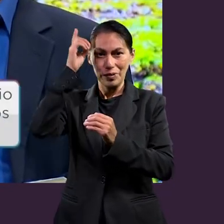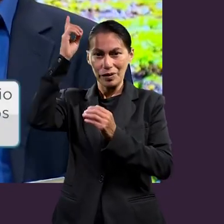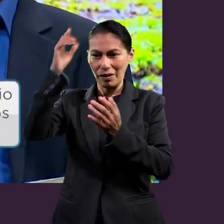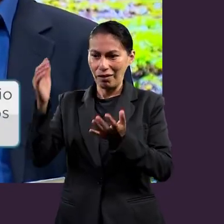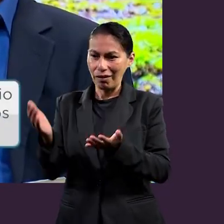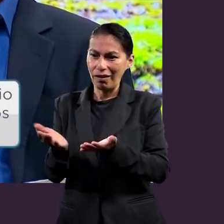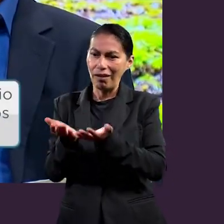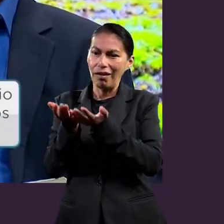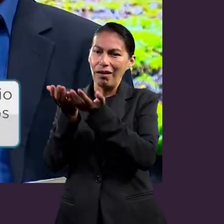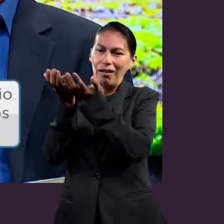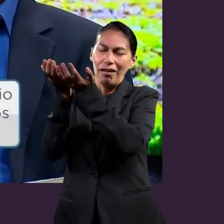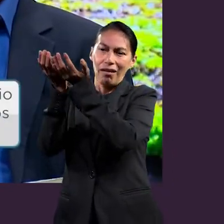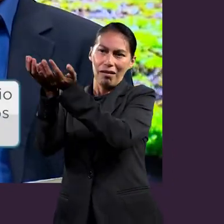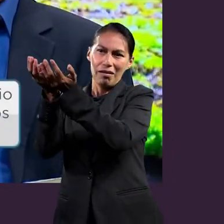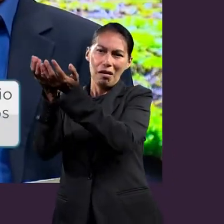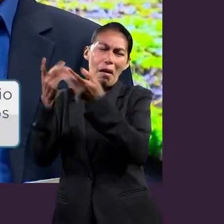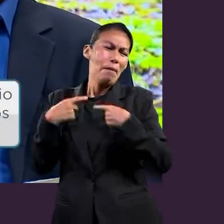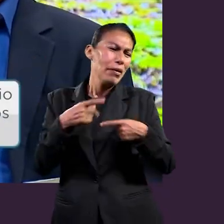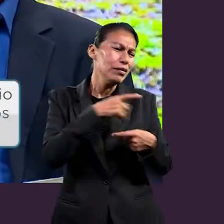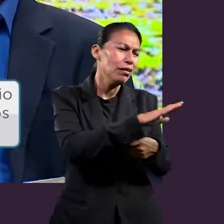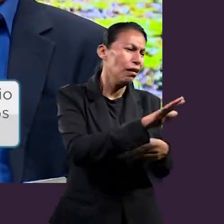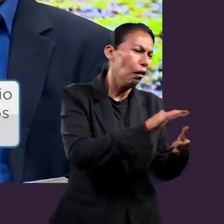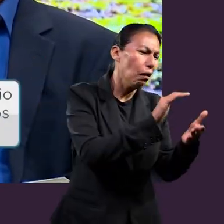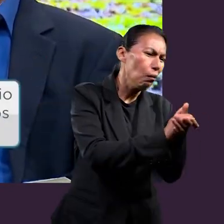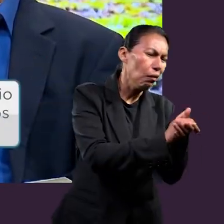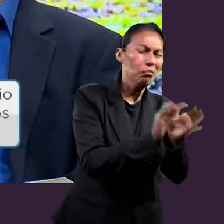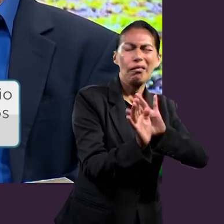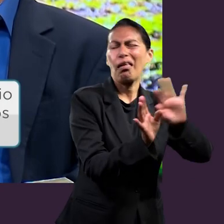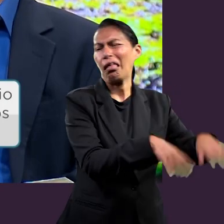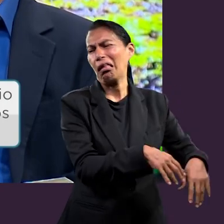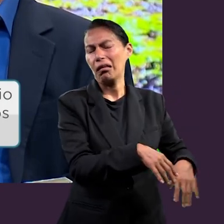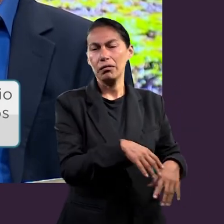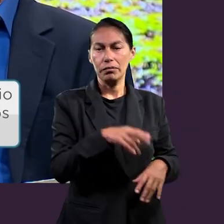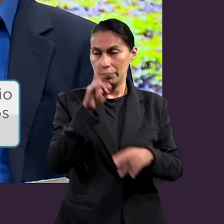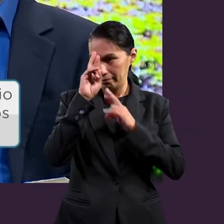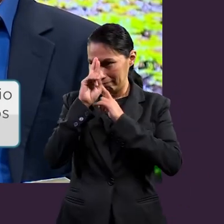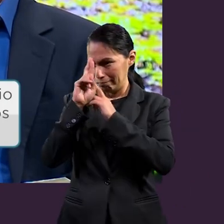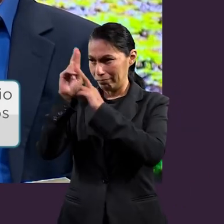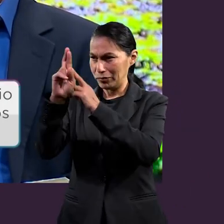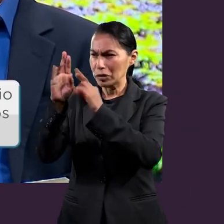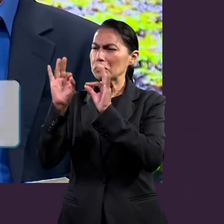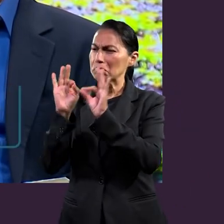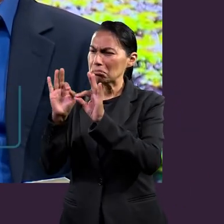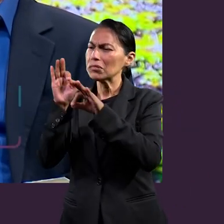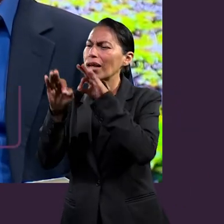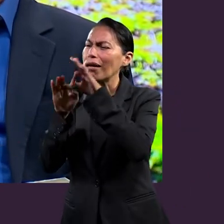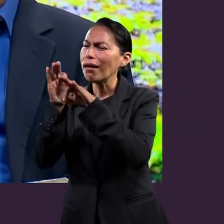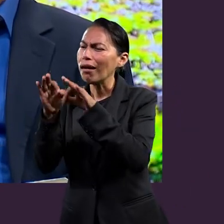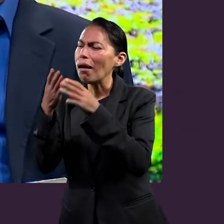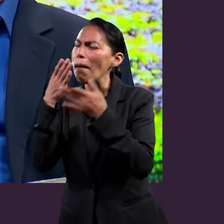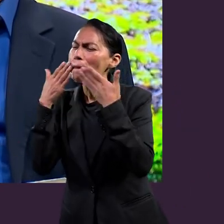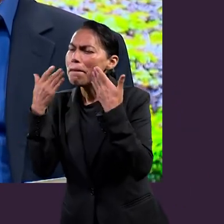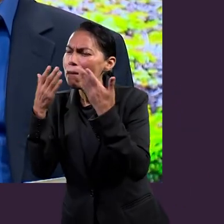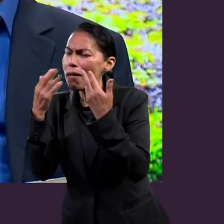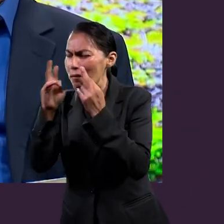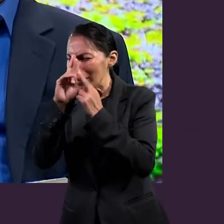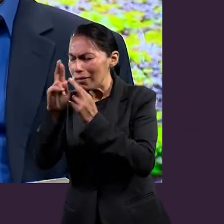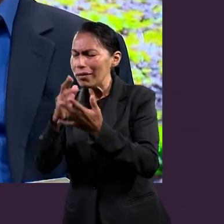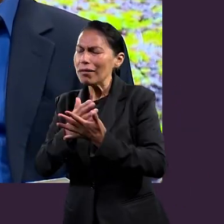el matrimonio, Cristo lo eleva a un nivel superior a lo que tenían los paganos de aquel tiempo. Respeto,